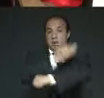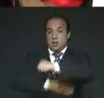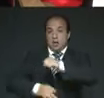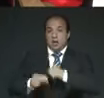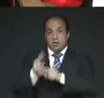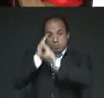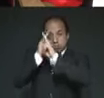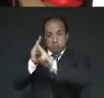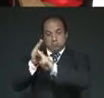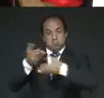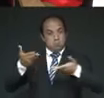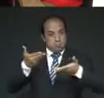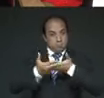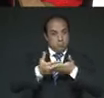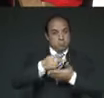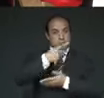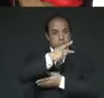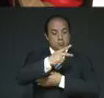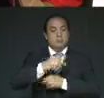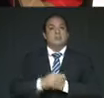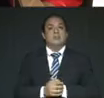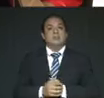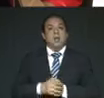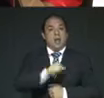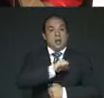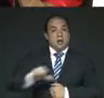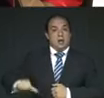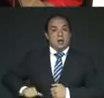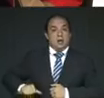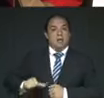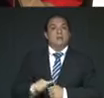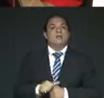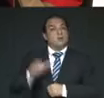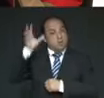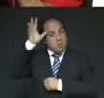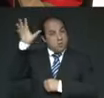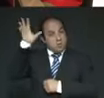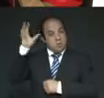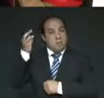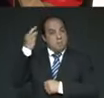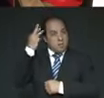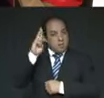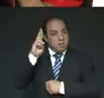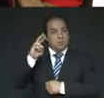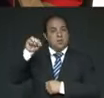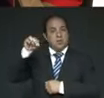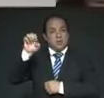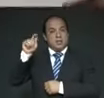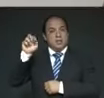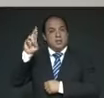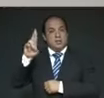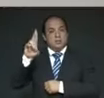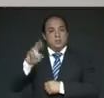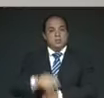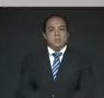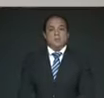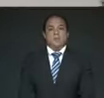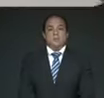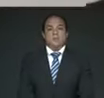honra y distingue con su presencia el alcalde de Cuauhtémoc, maestro Néstor Núñez López.